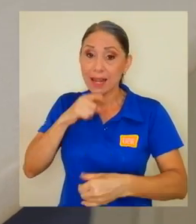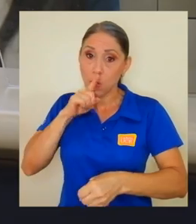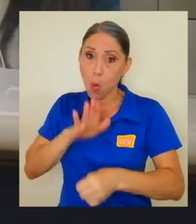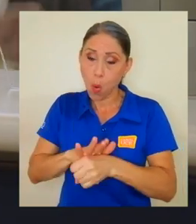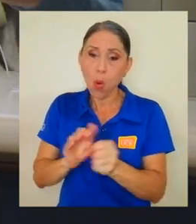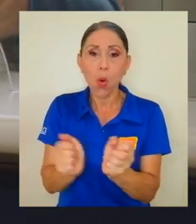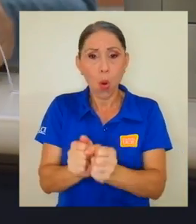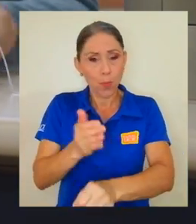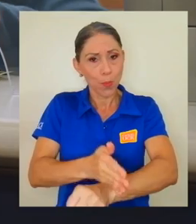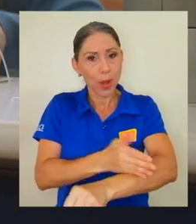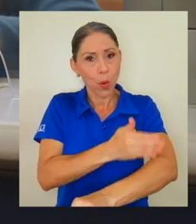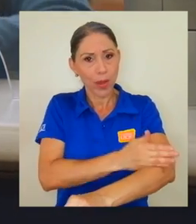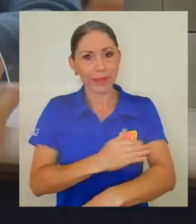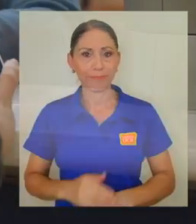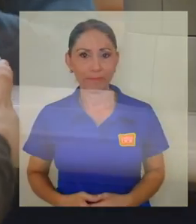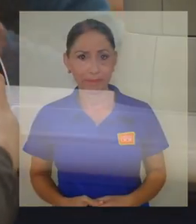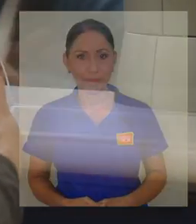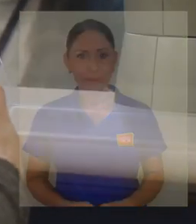mejora.